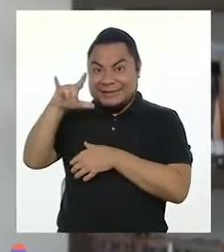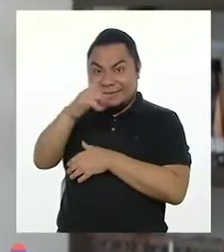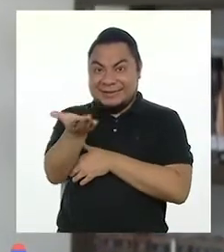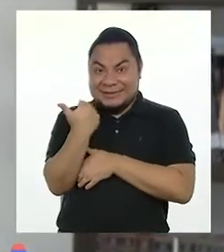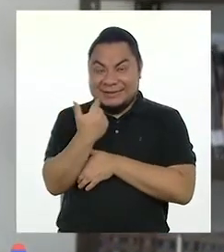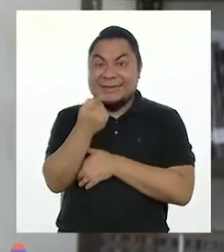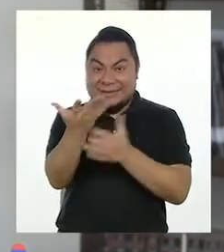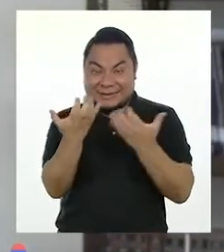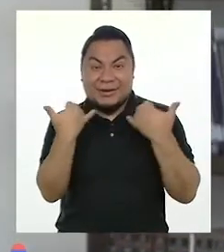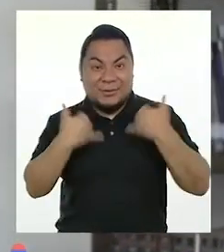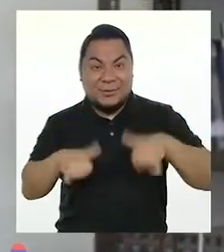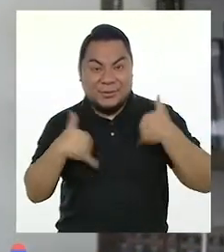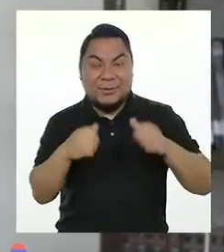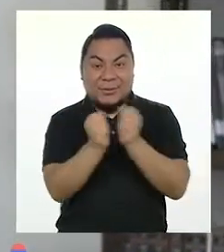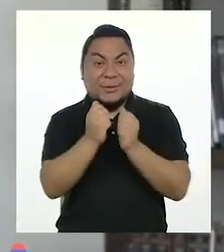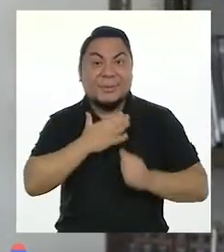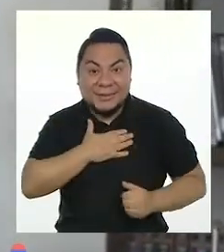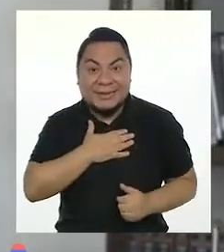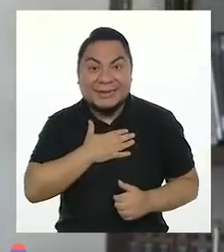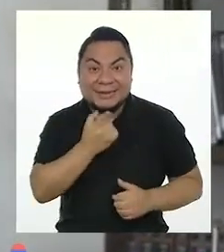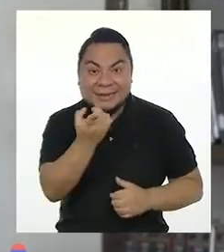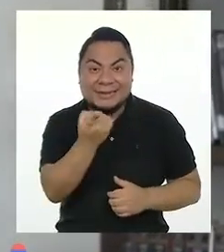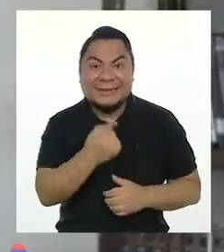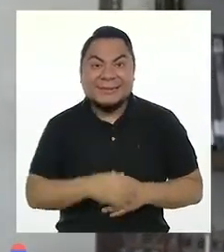¿Se animan a jugar conmigo?